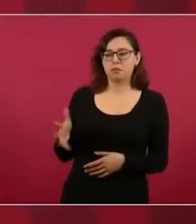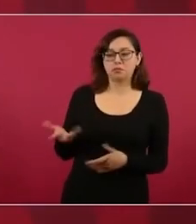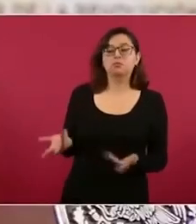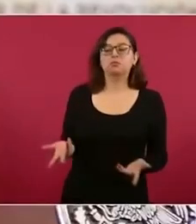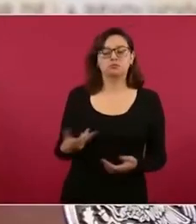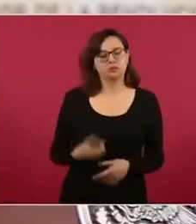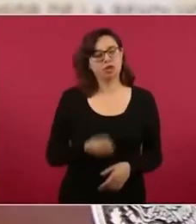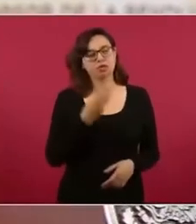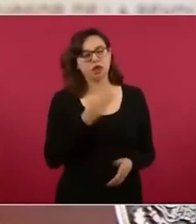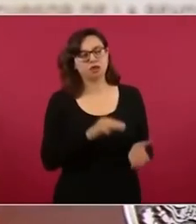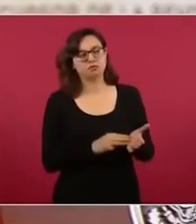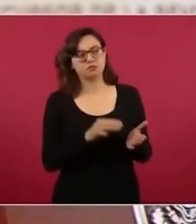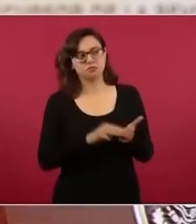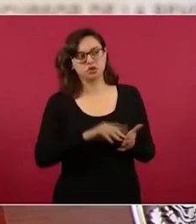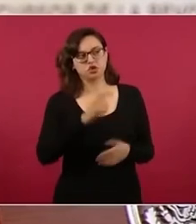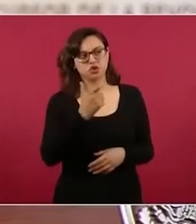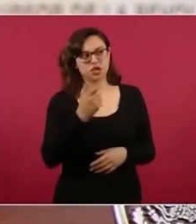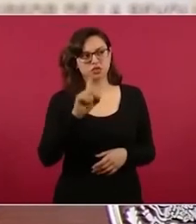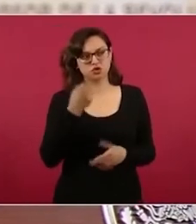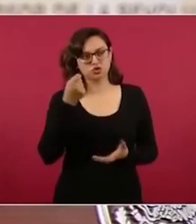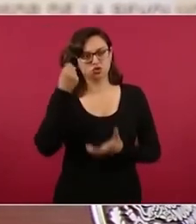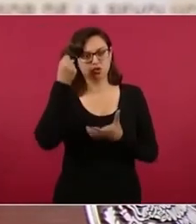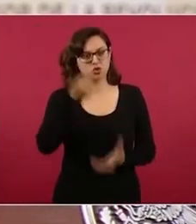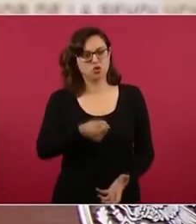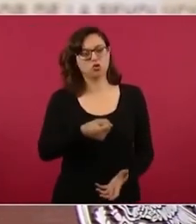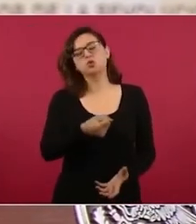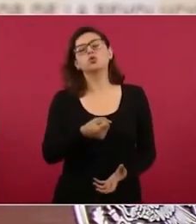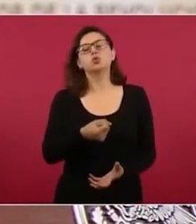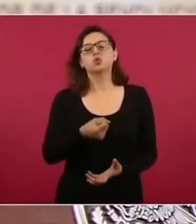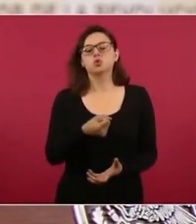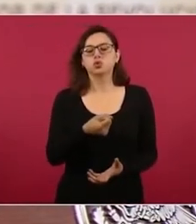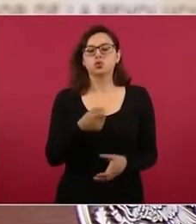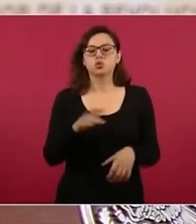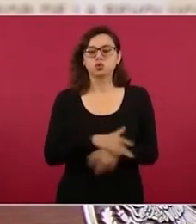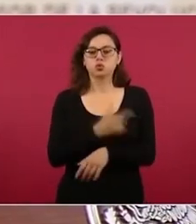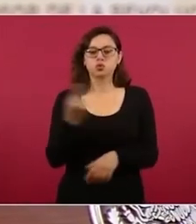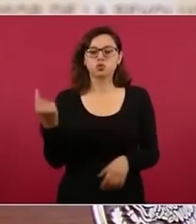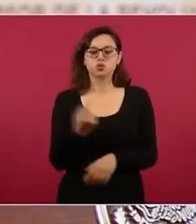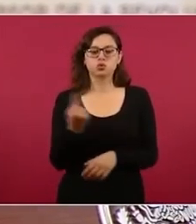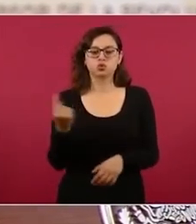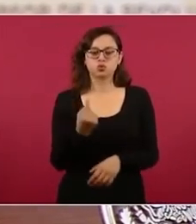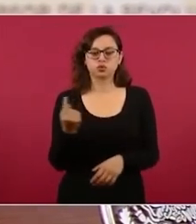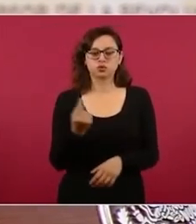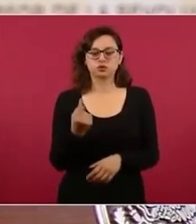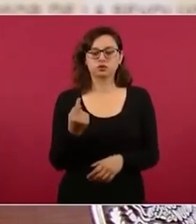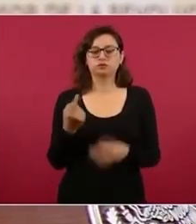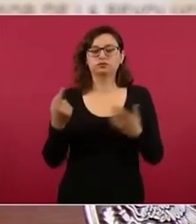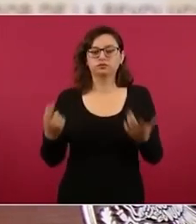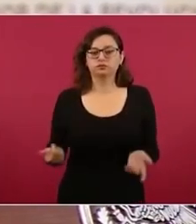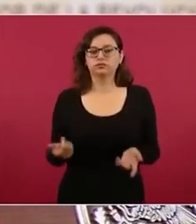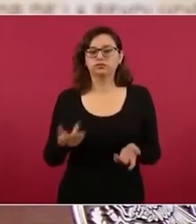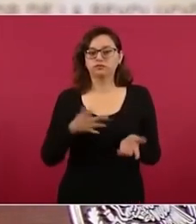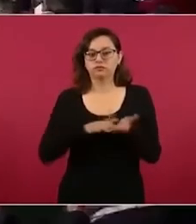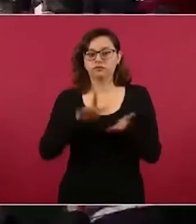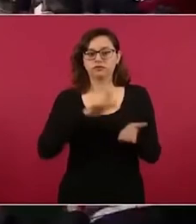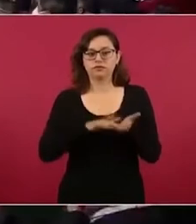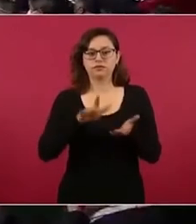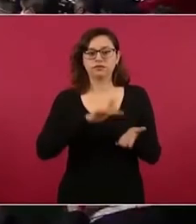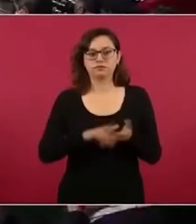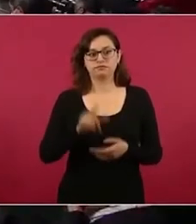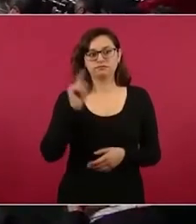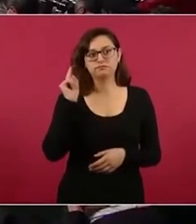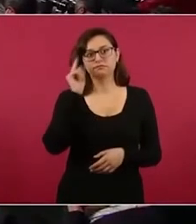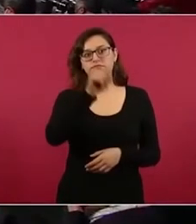mil millones de inversión porque es el gas para Baja California para La Paz